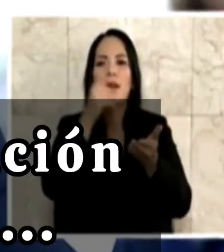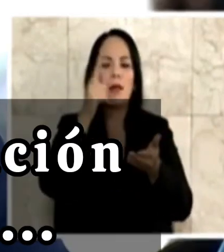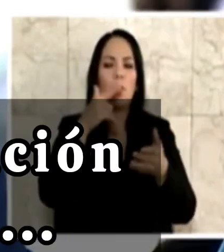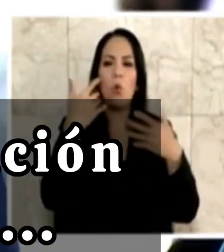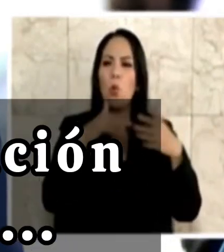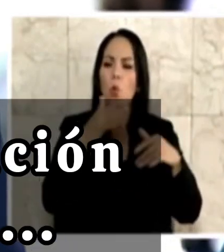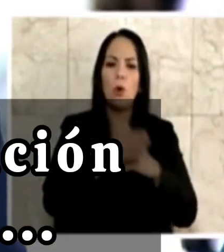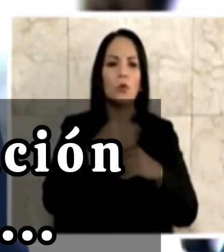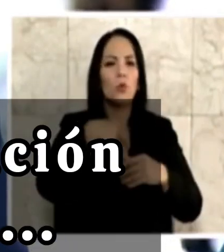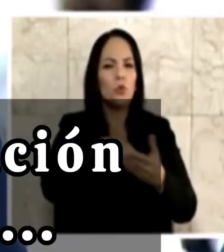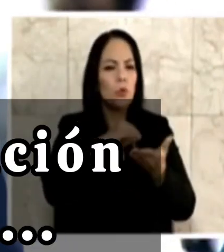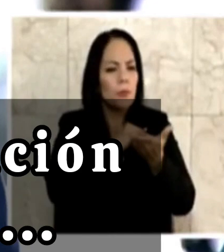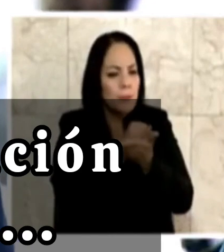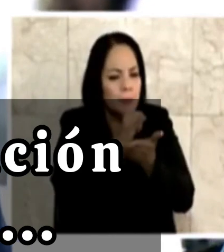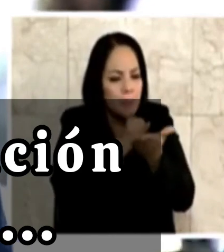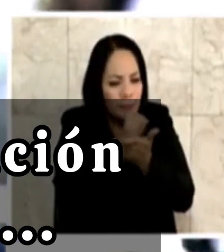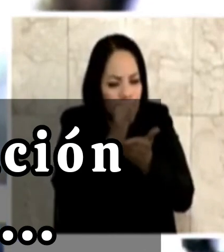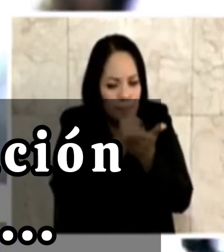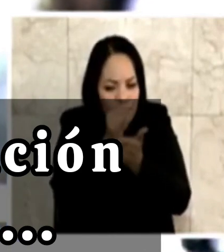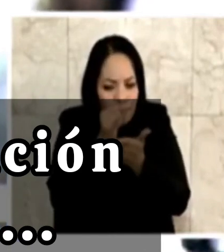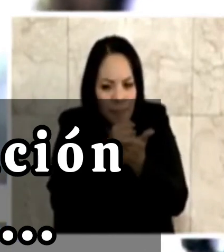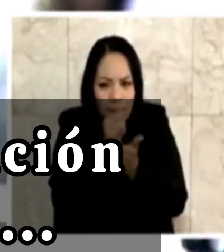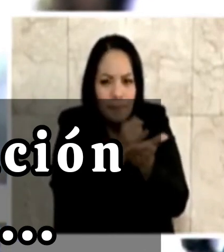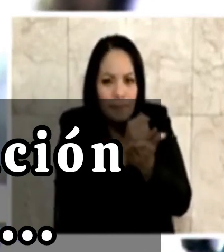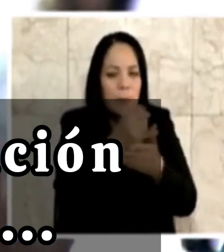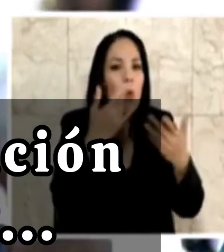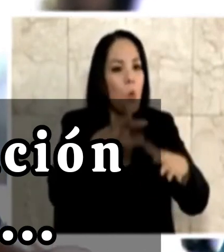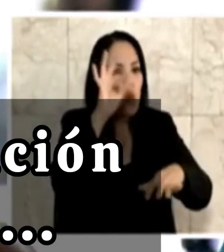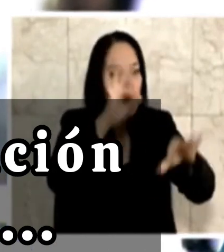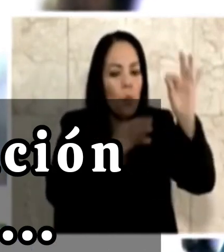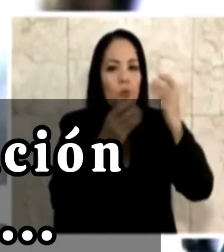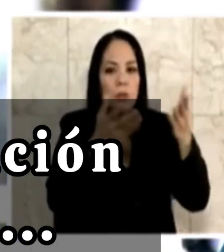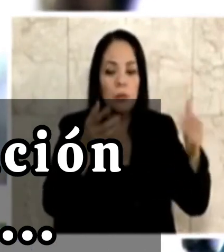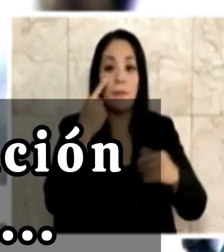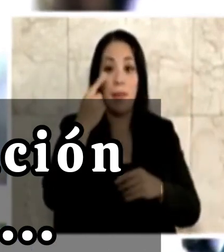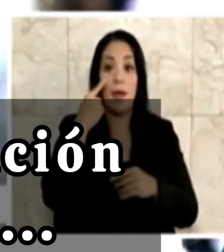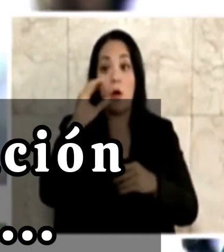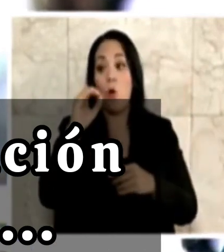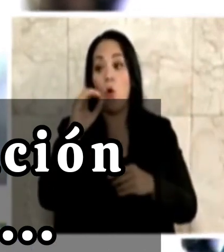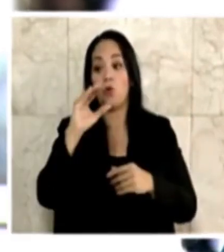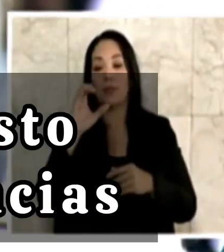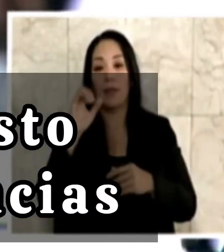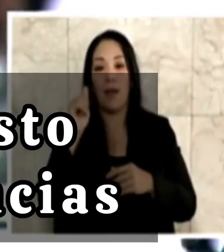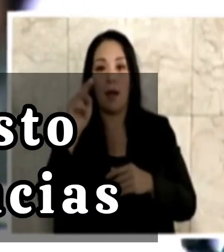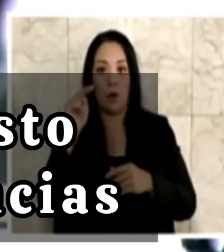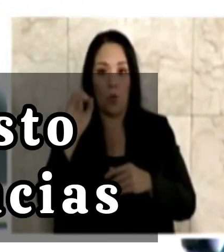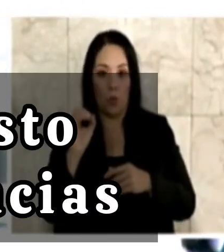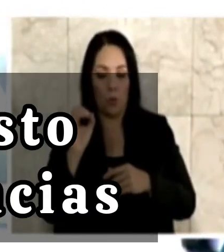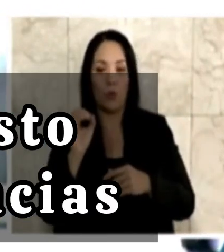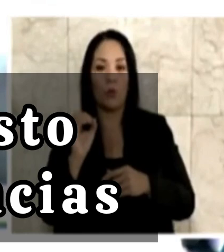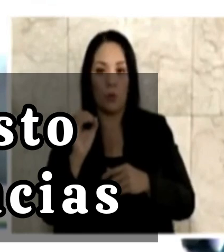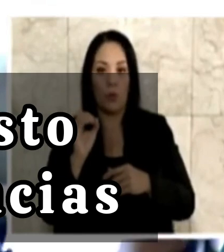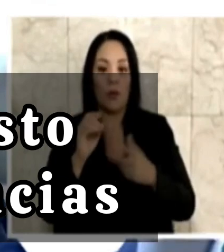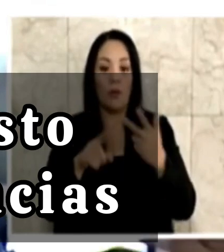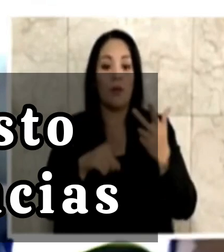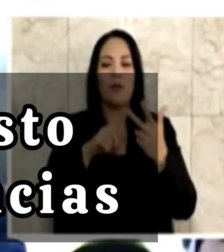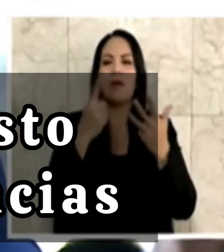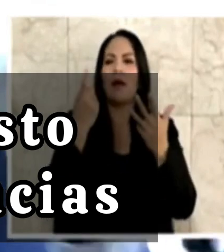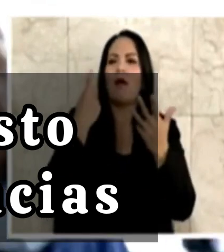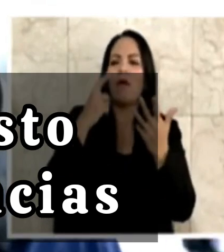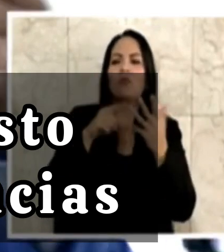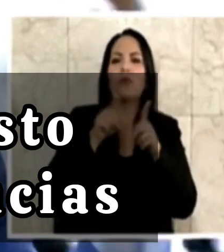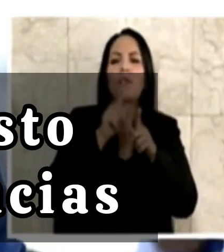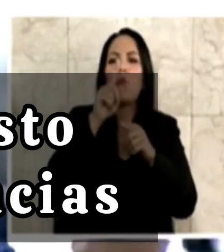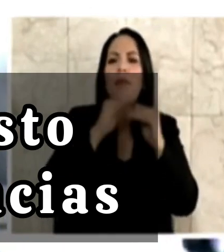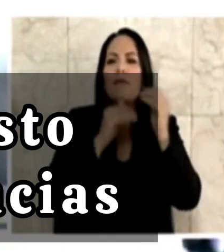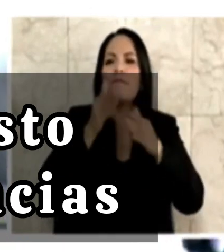escarbando nos hemos encontrado más casos. Océano, y ahora nos acabamos de encontrar un edificio